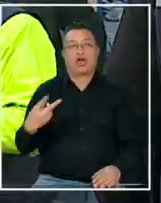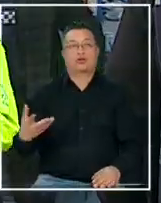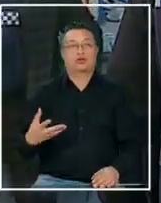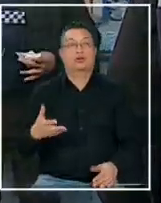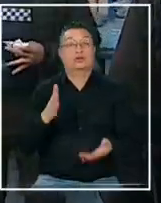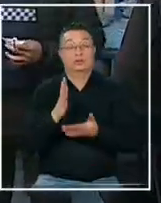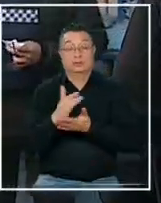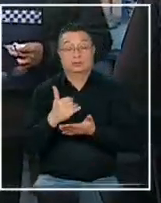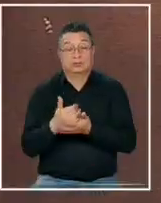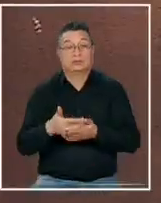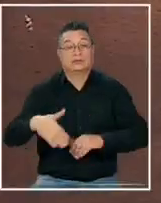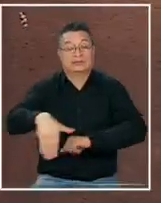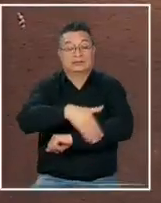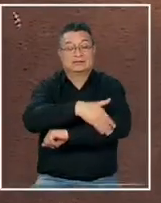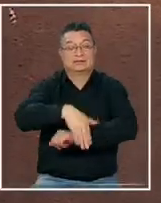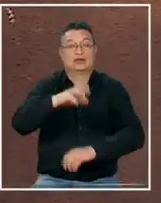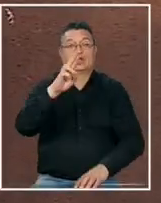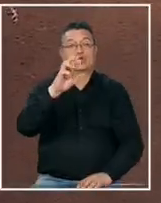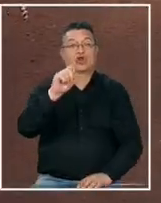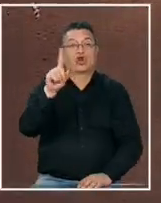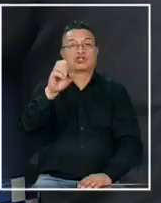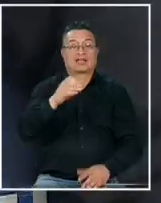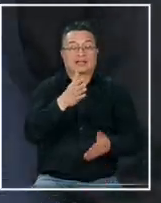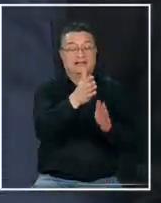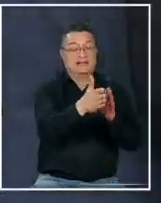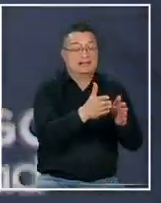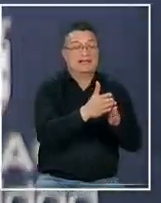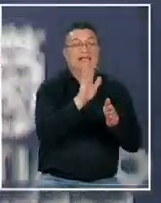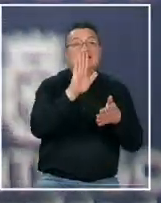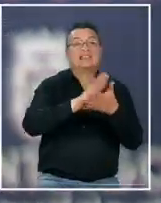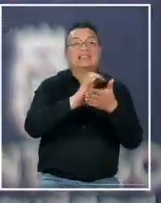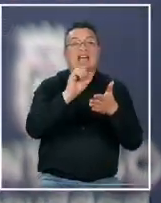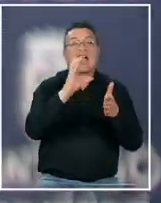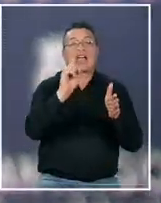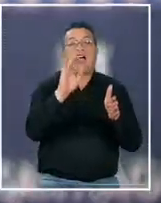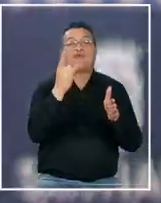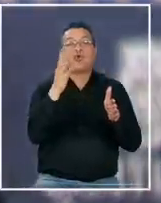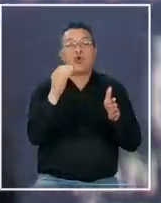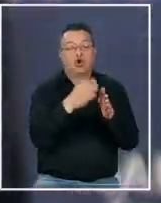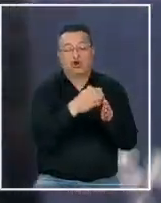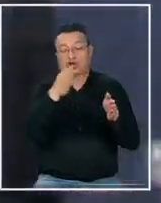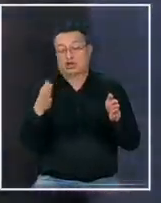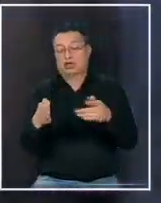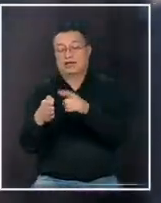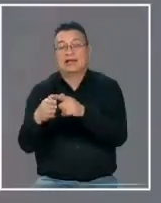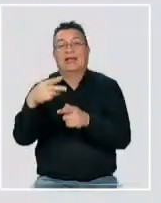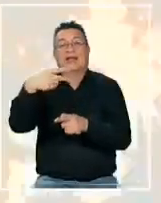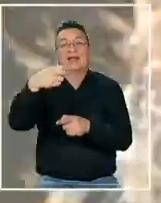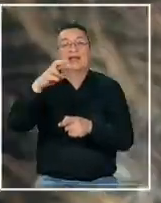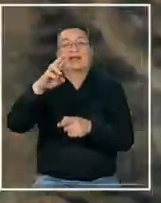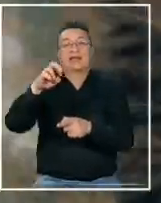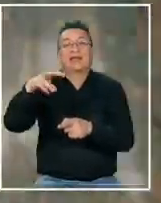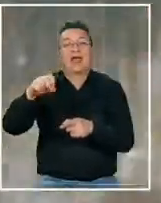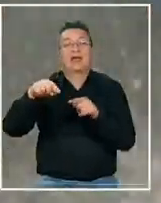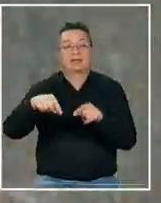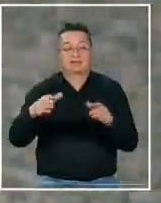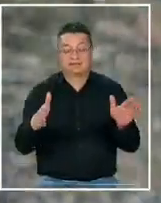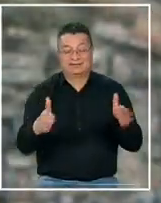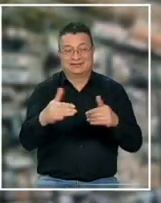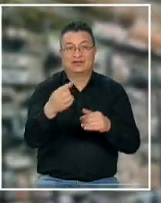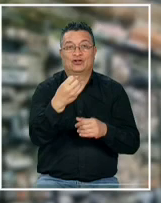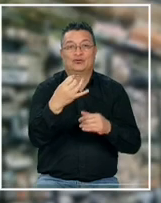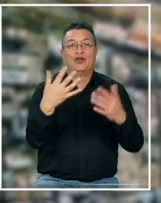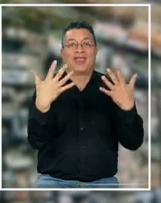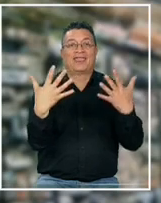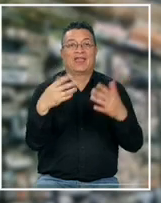operativo se desarrolló en calle Rosas entre Chacabuco con Herrera la vivienda tomada se encuentra en el denominado riesgoso cuadrante